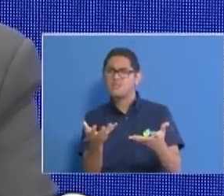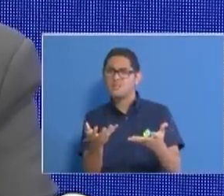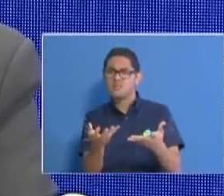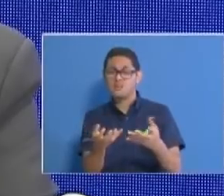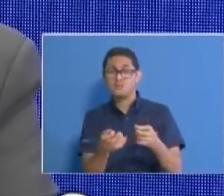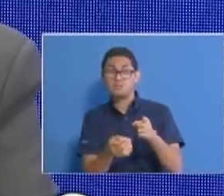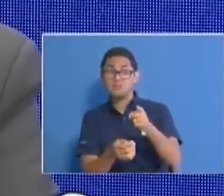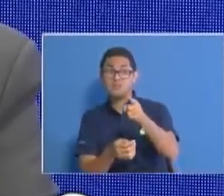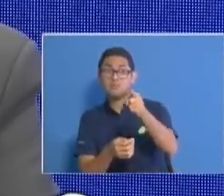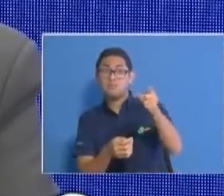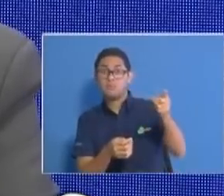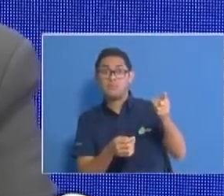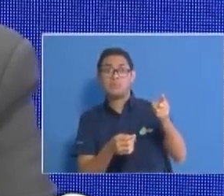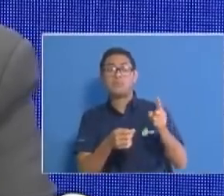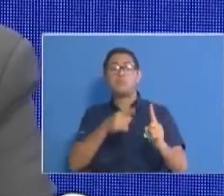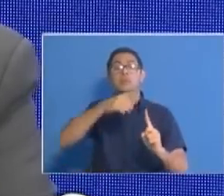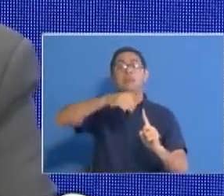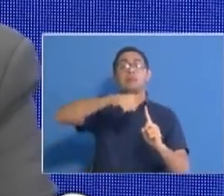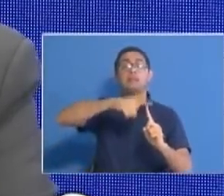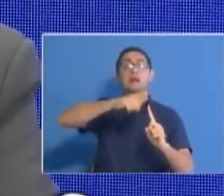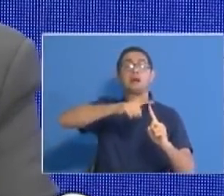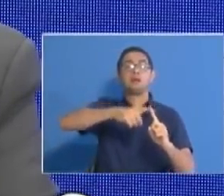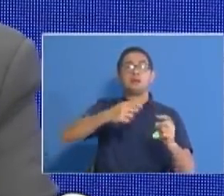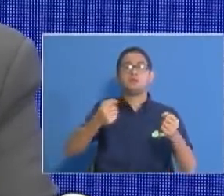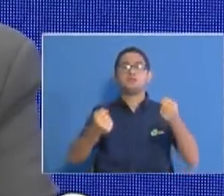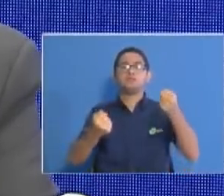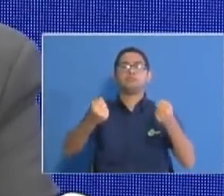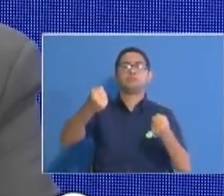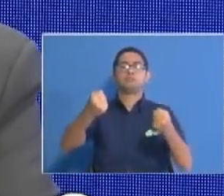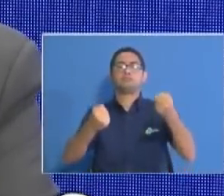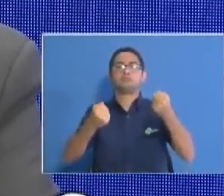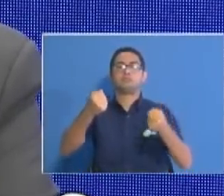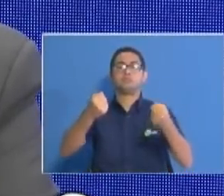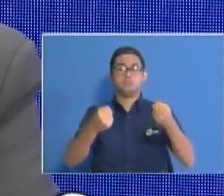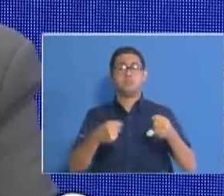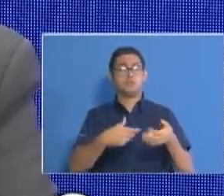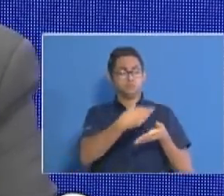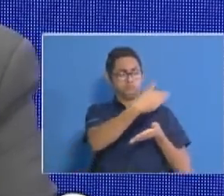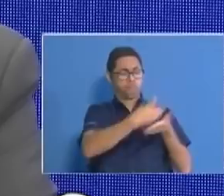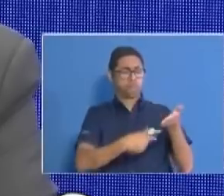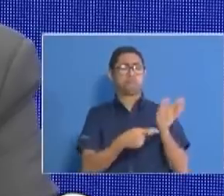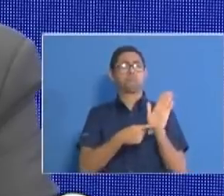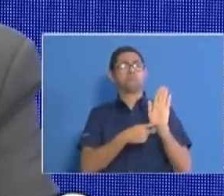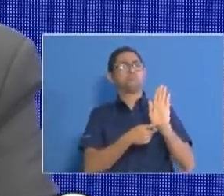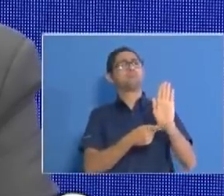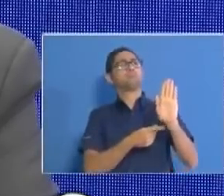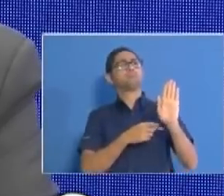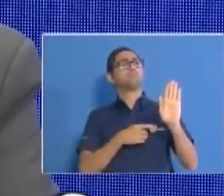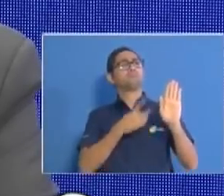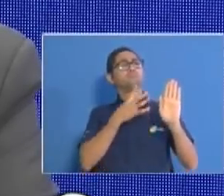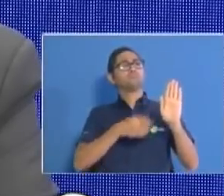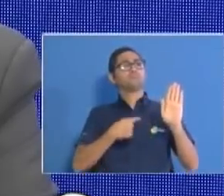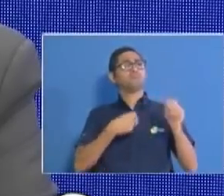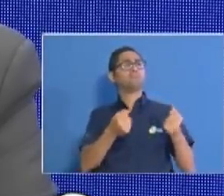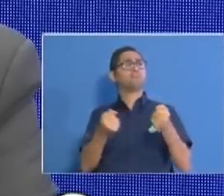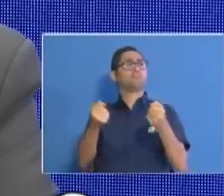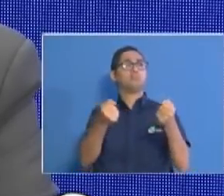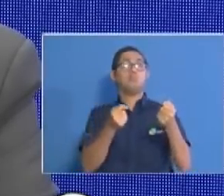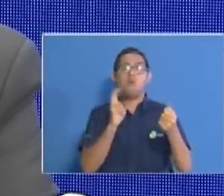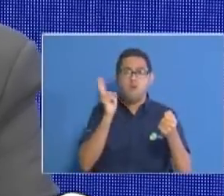de algunos conductores de taxis que están haciendo mal uso de los avalconductos para cometer delitos